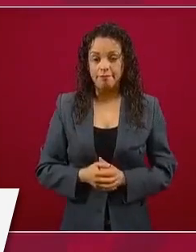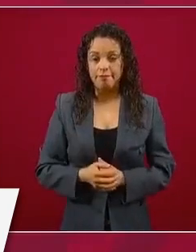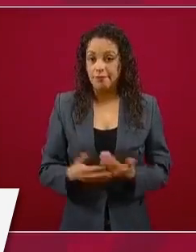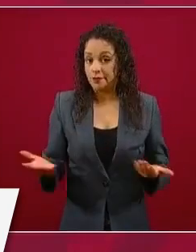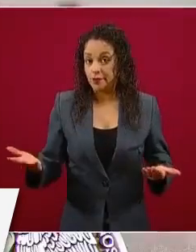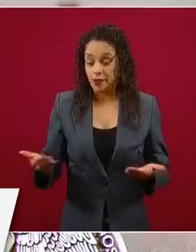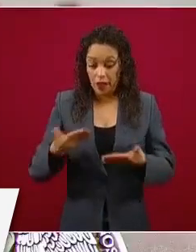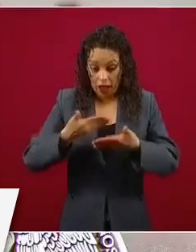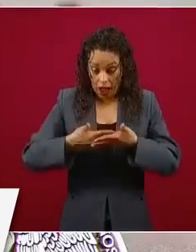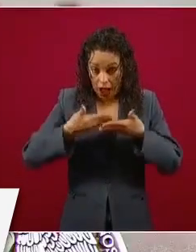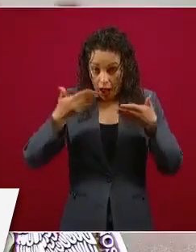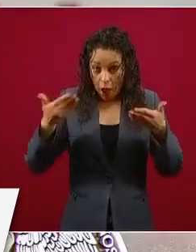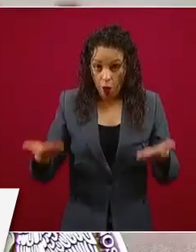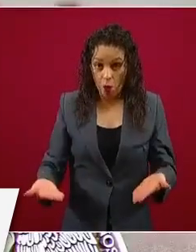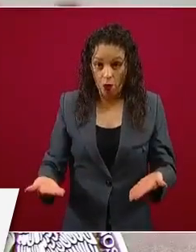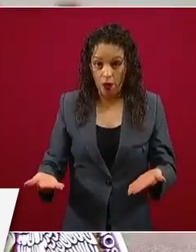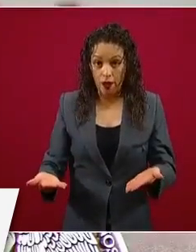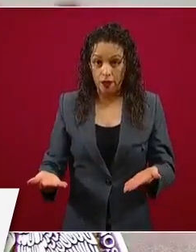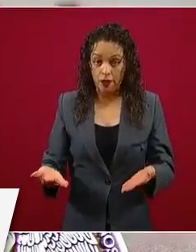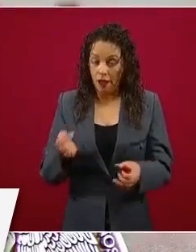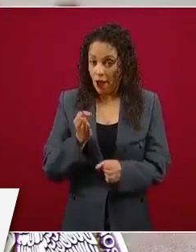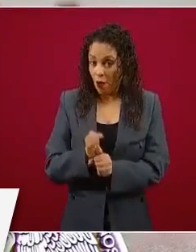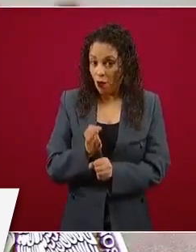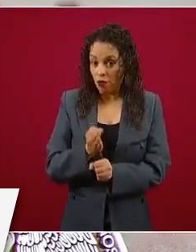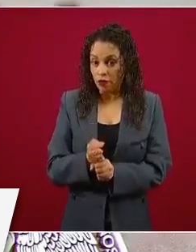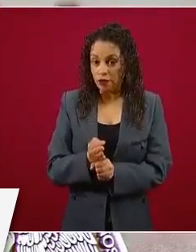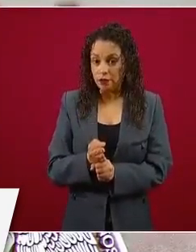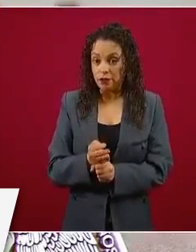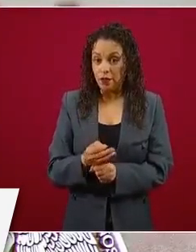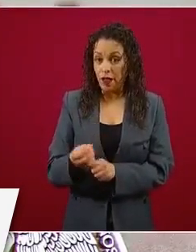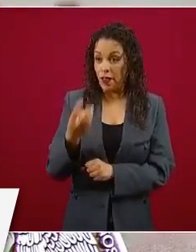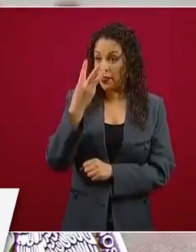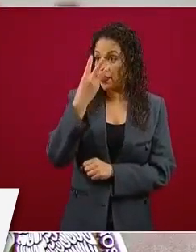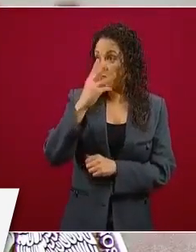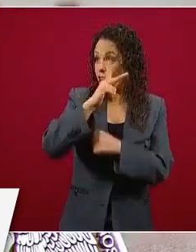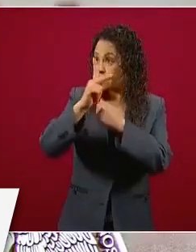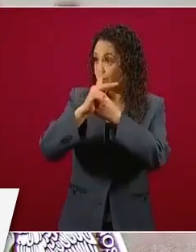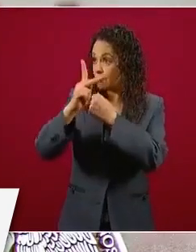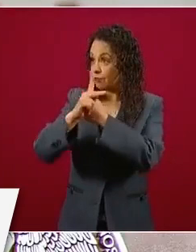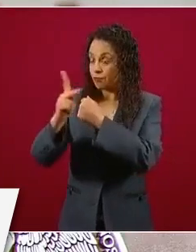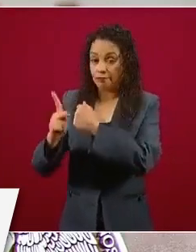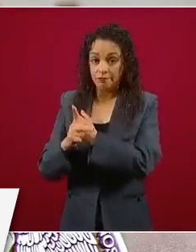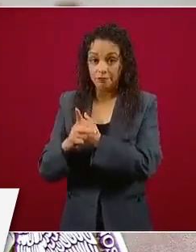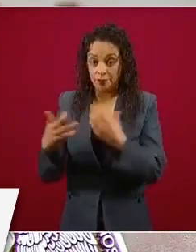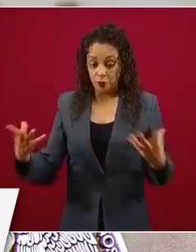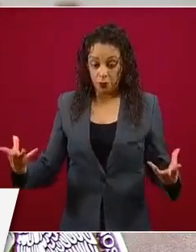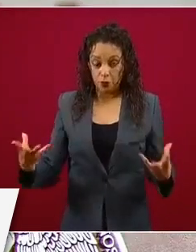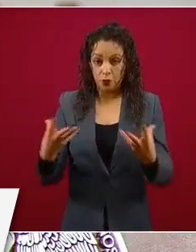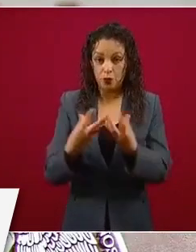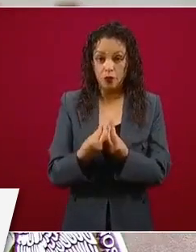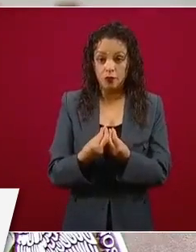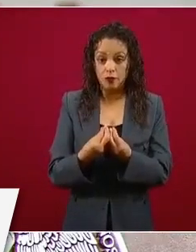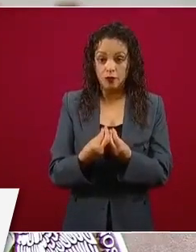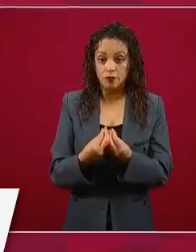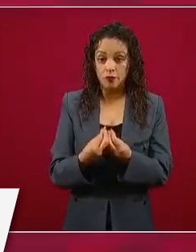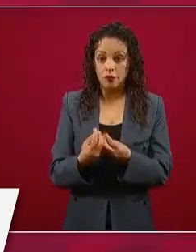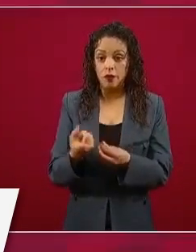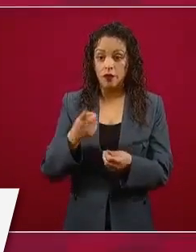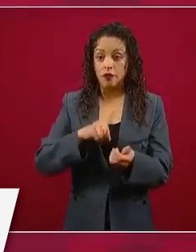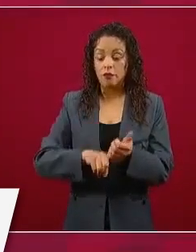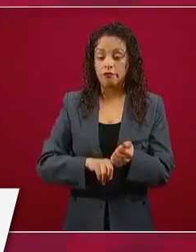sólo tienen los tres países una participación